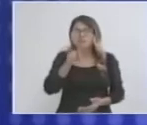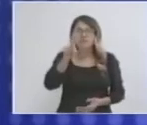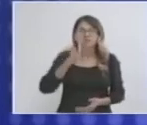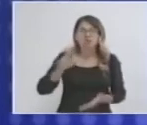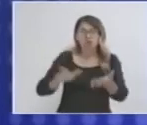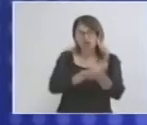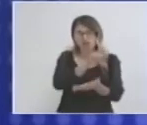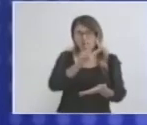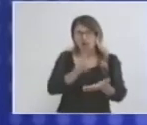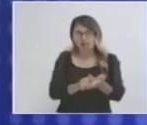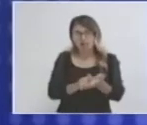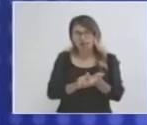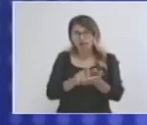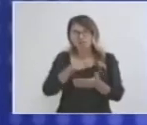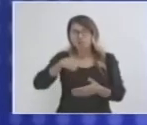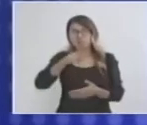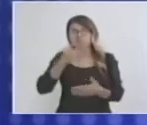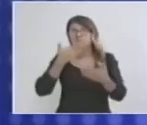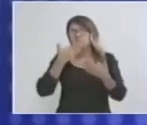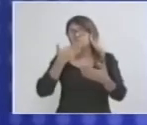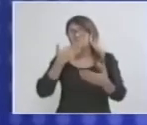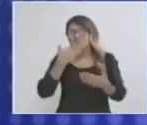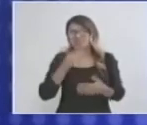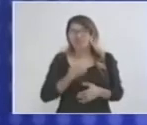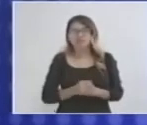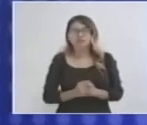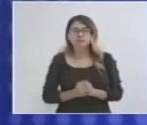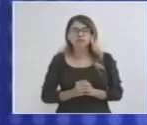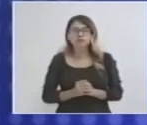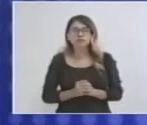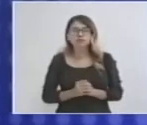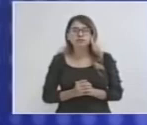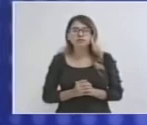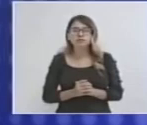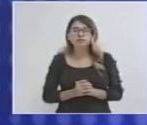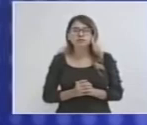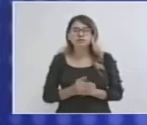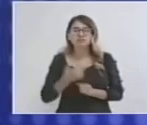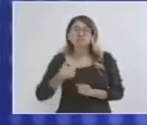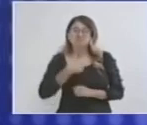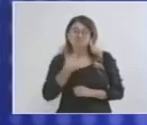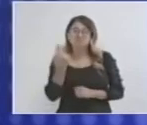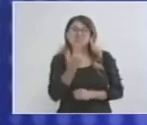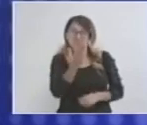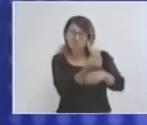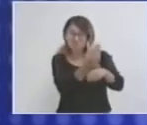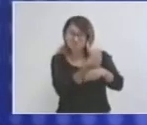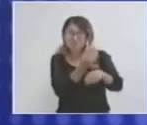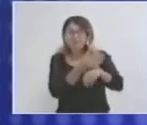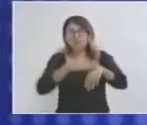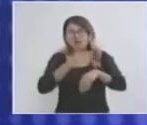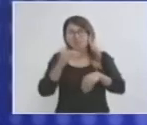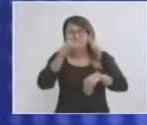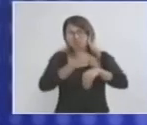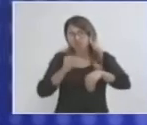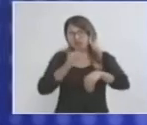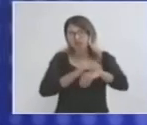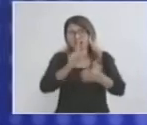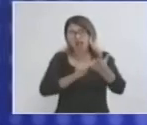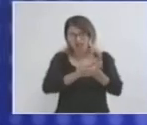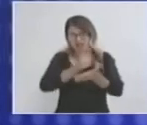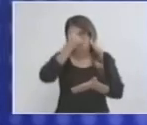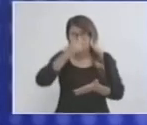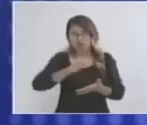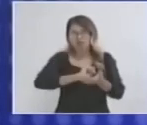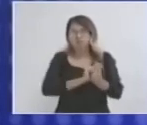que obviamente se puso a consideración, estuvo en el Congreso, y salió la ley. Tenemos todavía mucho que trabajar ahí para seguir abonando a que esta